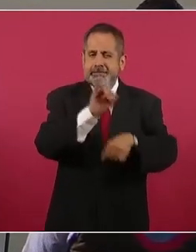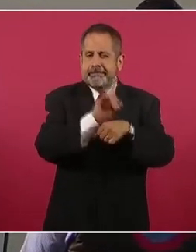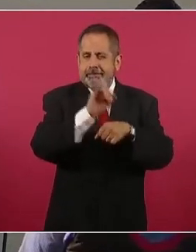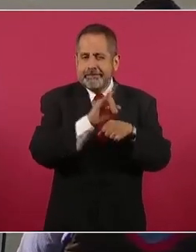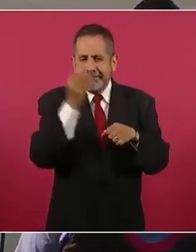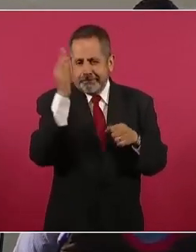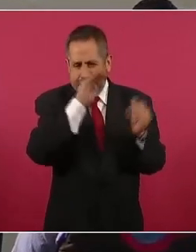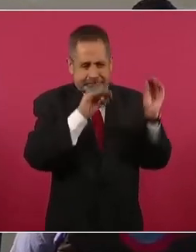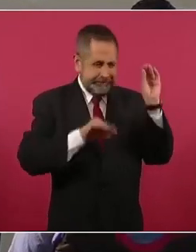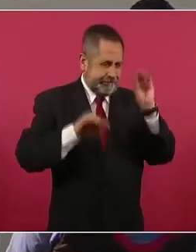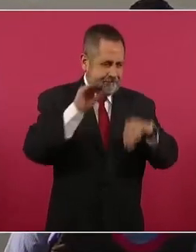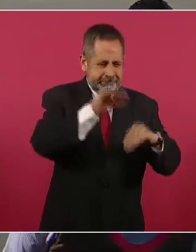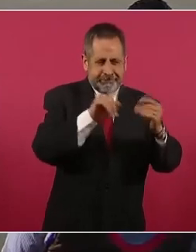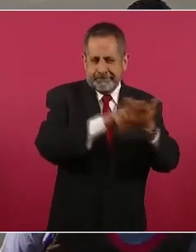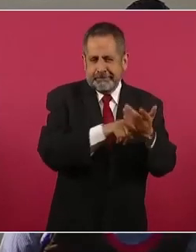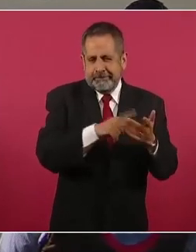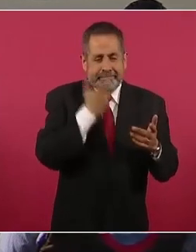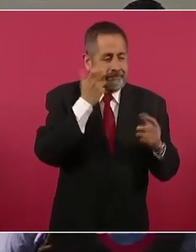que armaban.